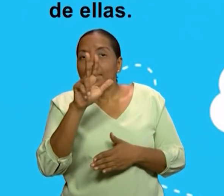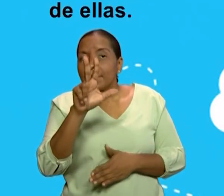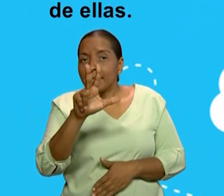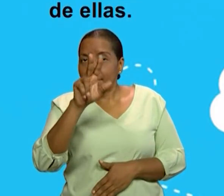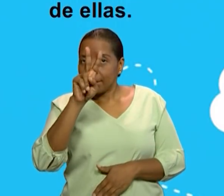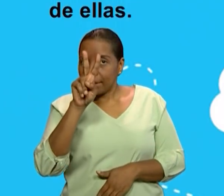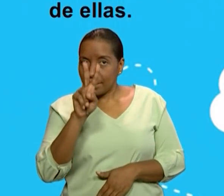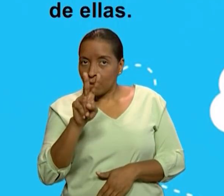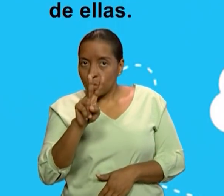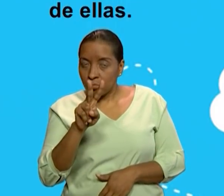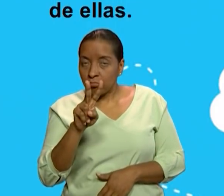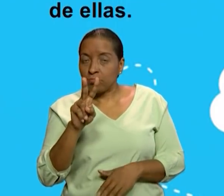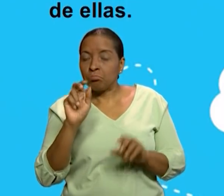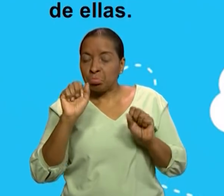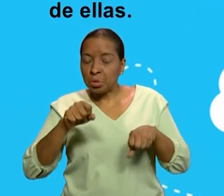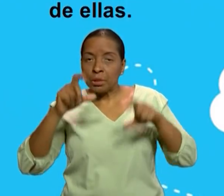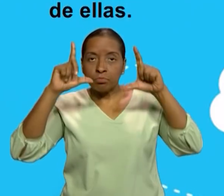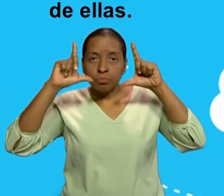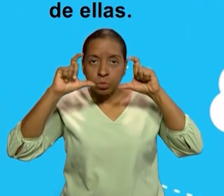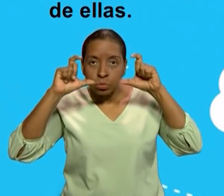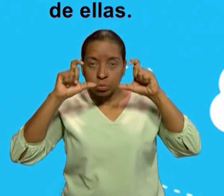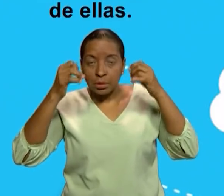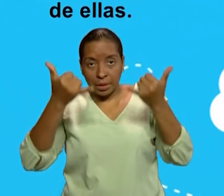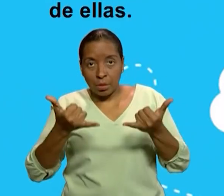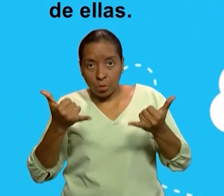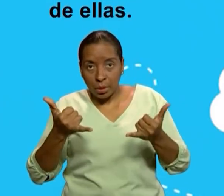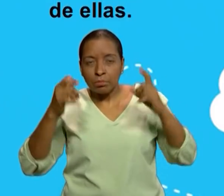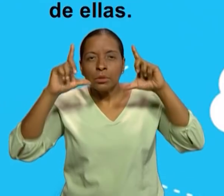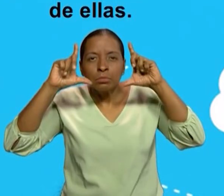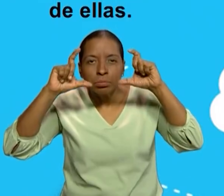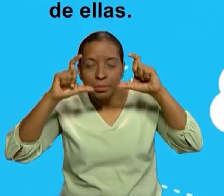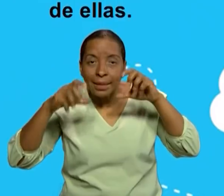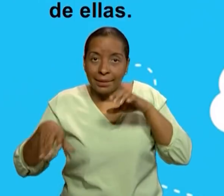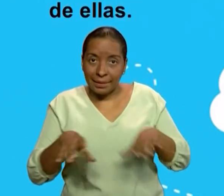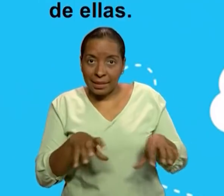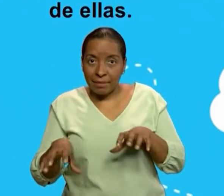Puedes tomarle captura de pantalla en este momento a la actividad.